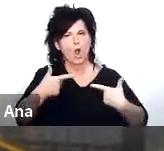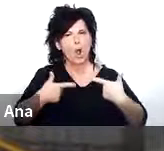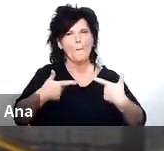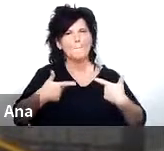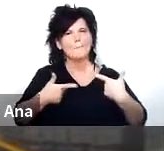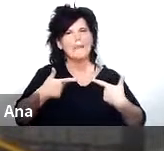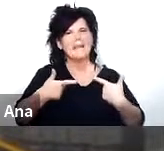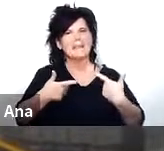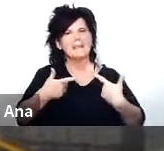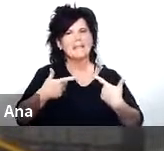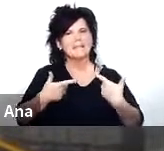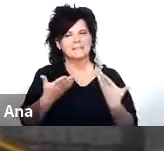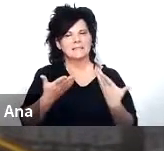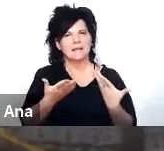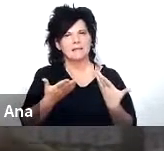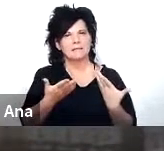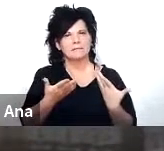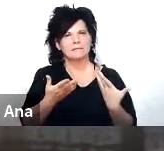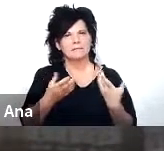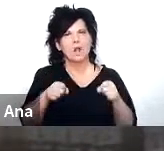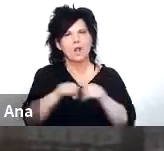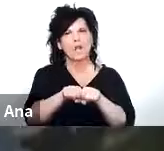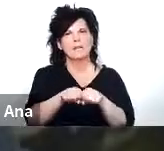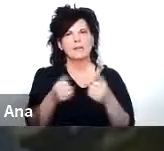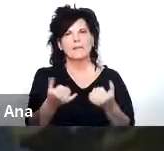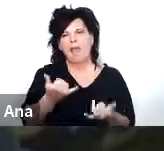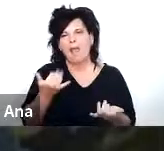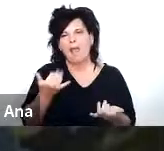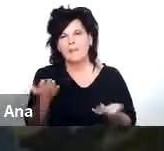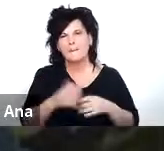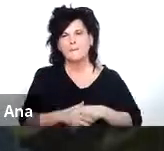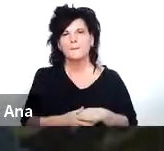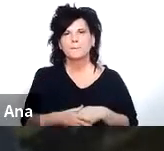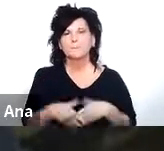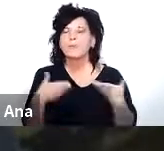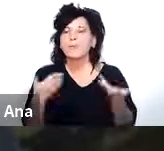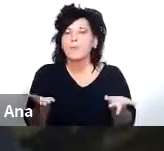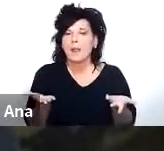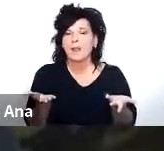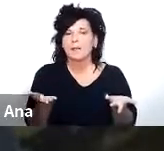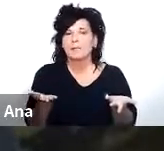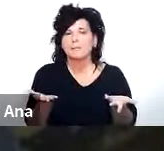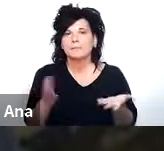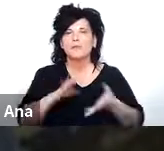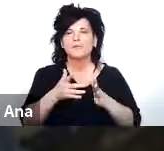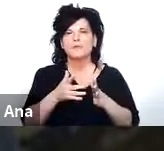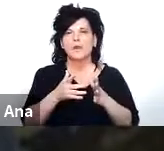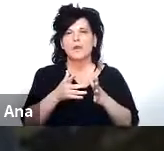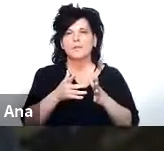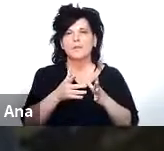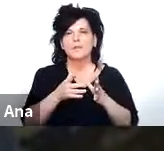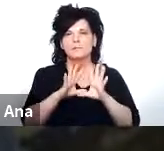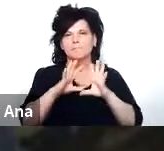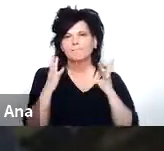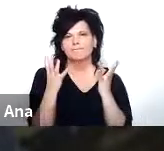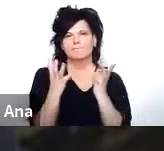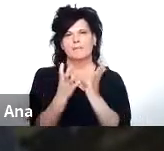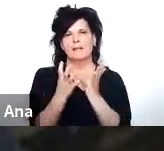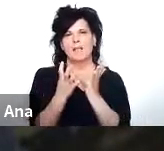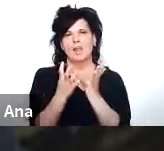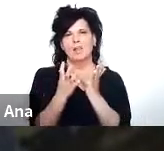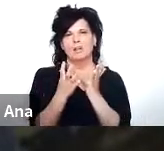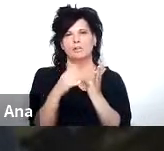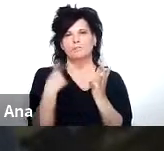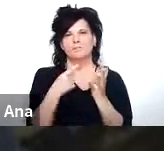un promotor de la de la conectividad bueno finalmente como para completar cuáles son nuestras acciones desde el punto de vista de